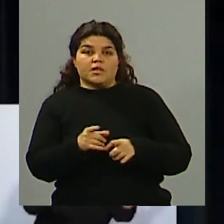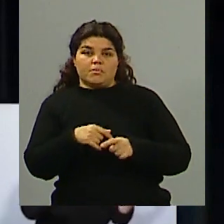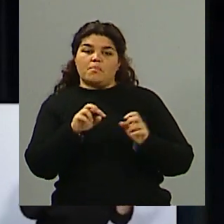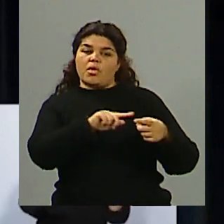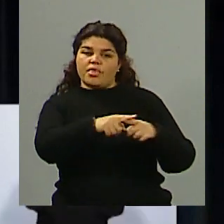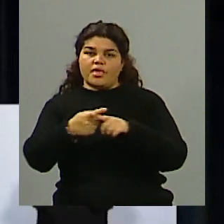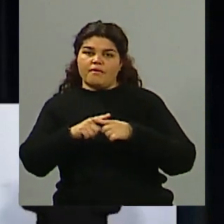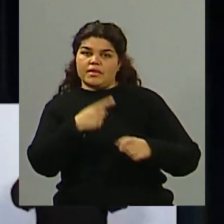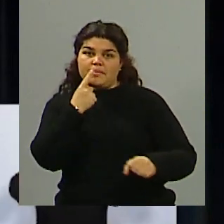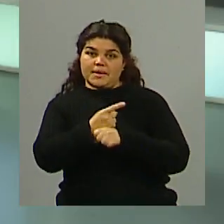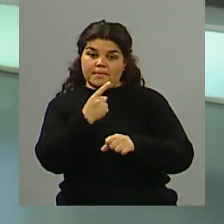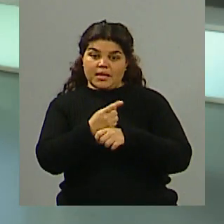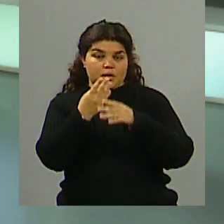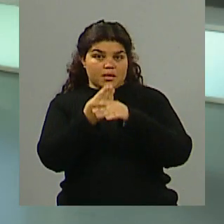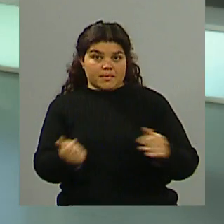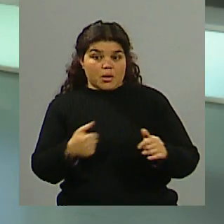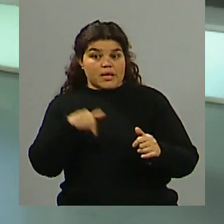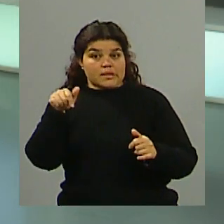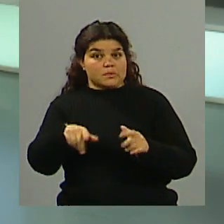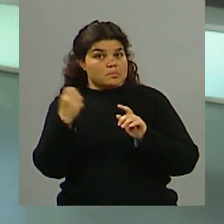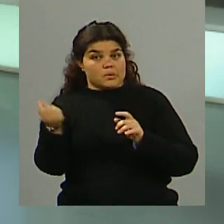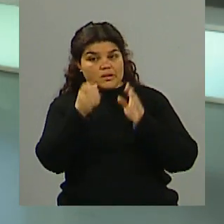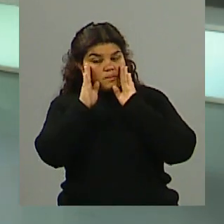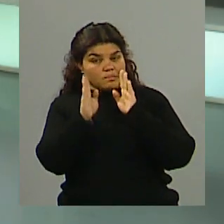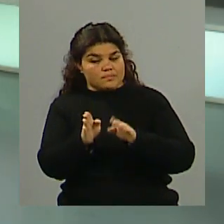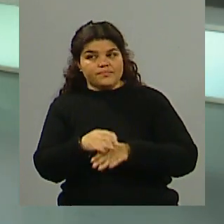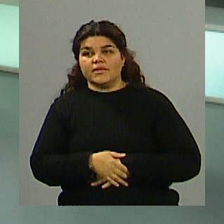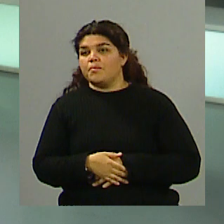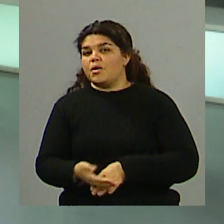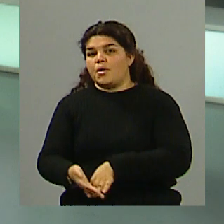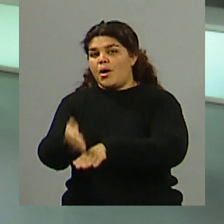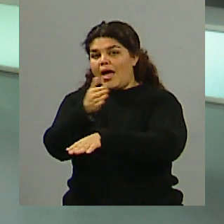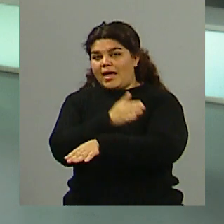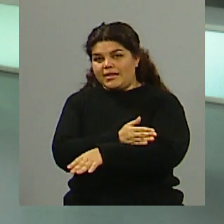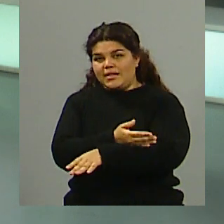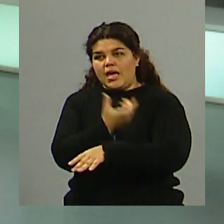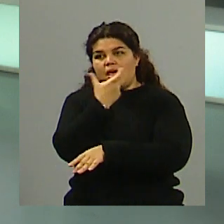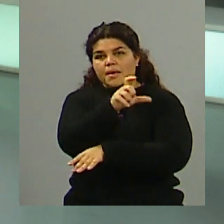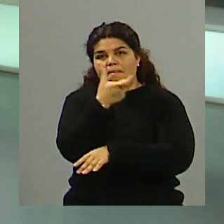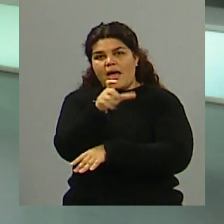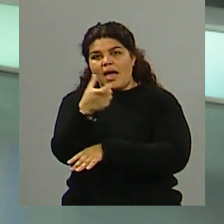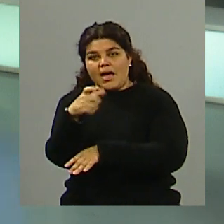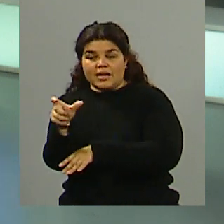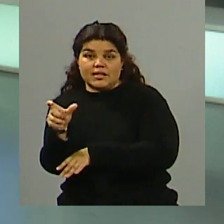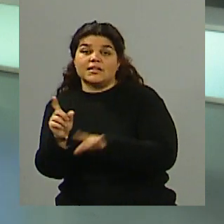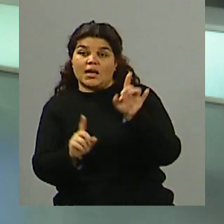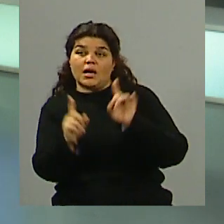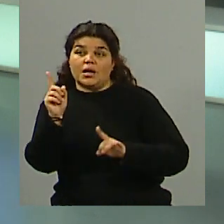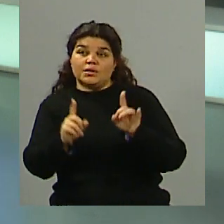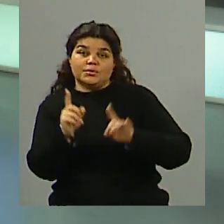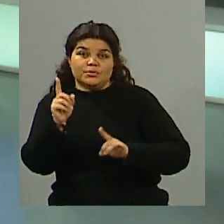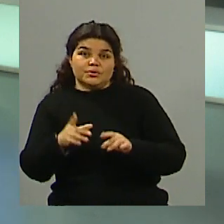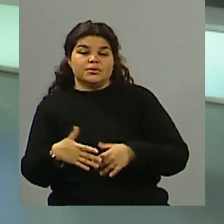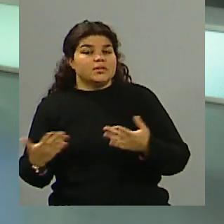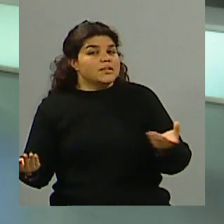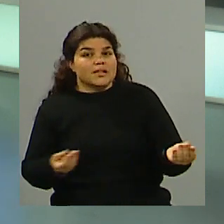para tenerla en cuenta. Bien. Y bueno, en detrás de cámara, recién ustedes los veían por algunas escenas. queremos saberlo. En detrás de cámara, ¿qué